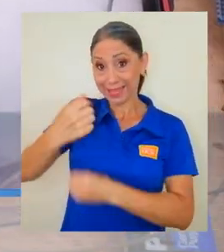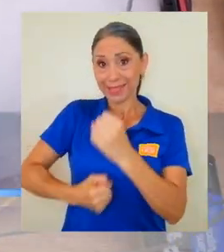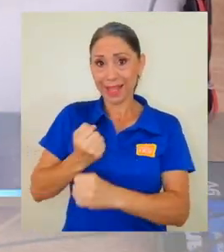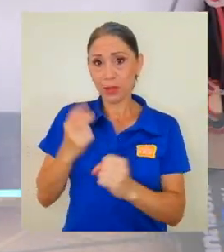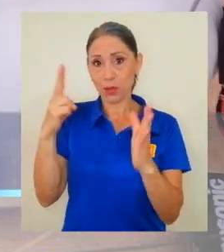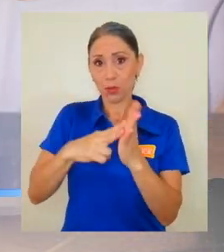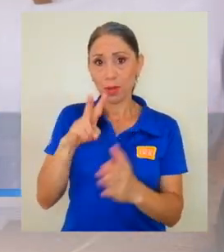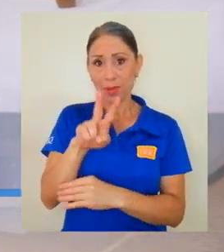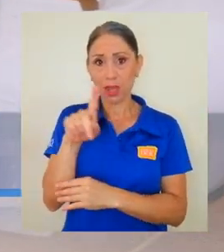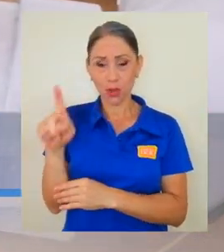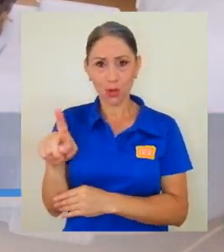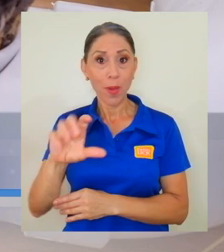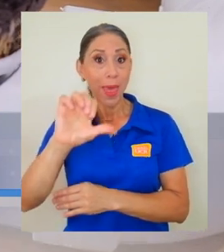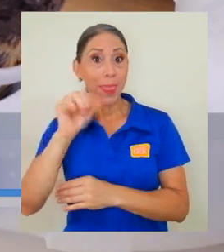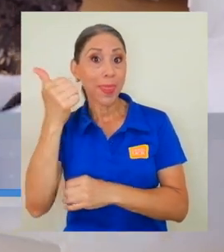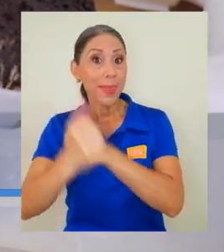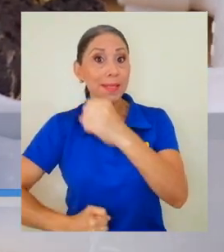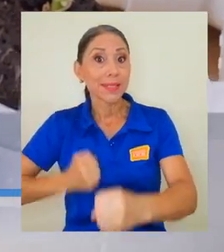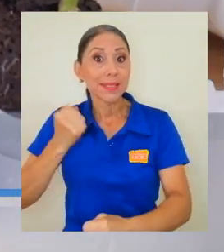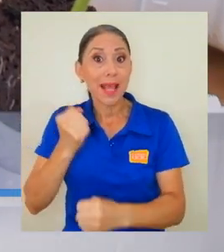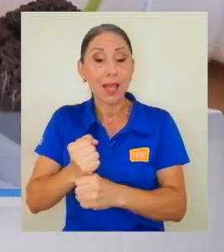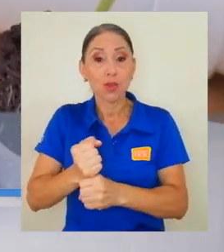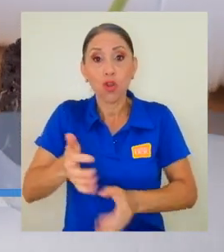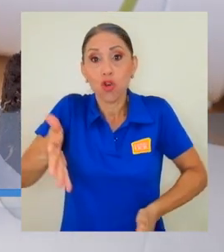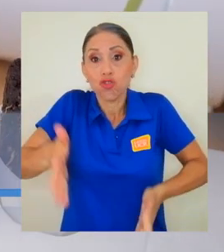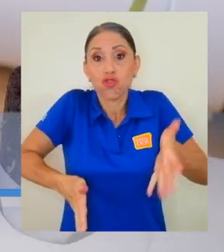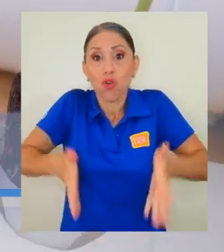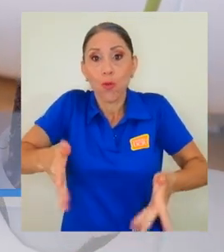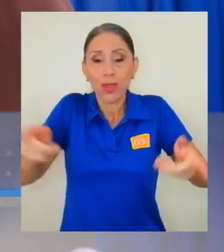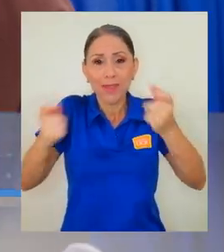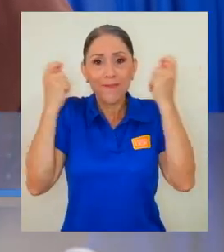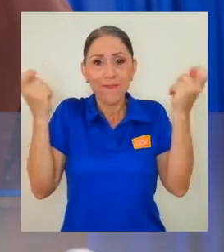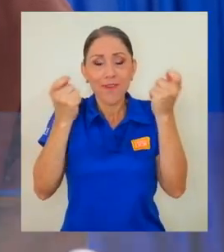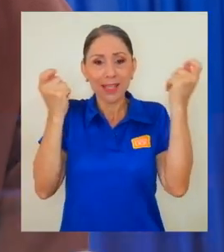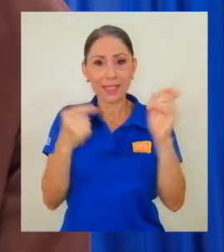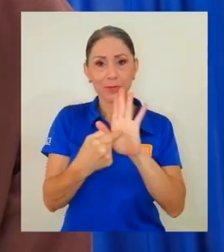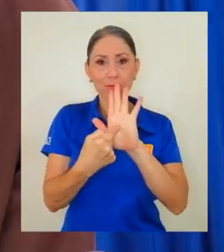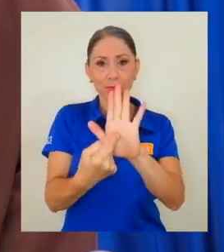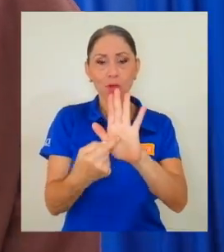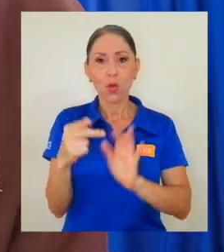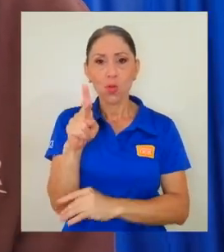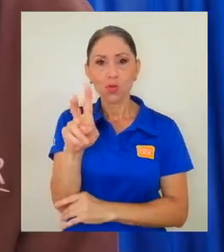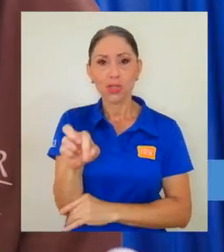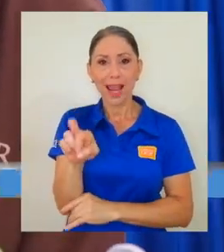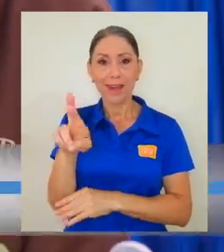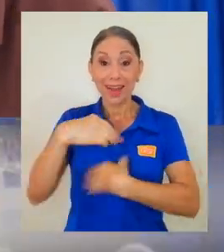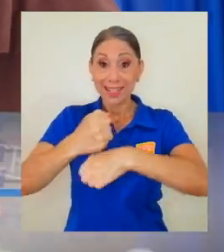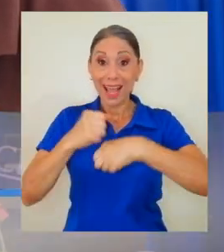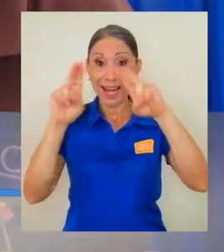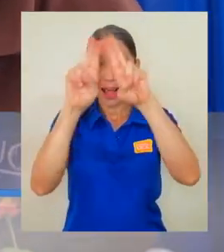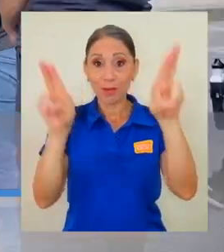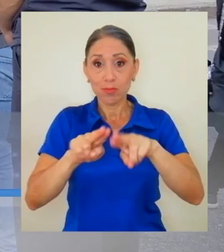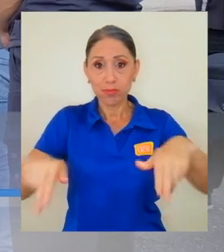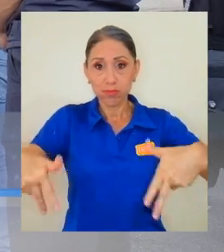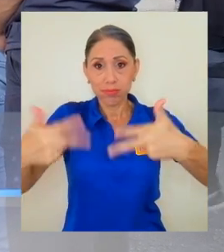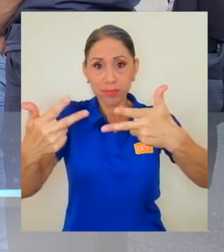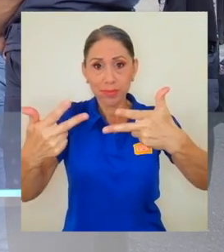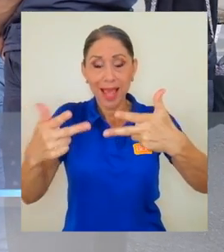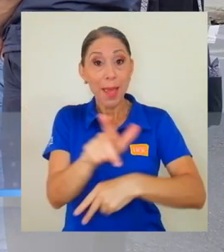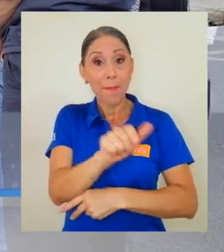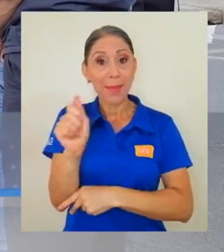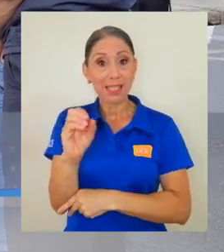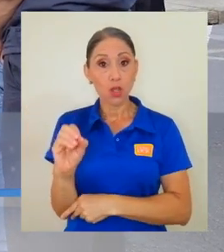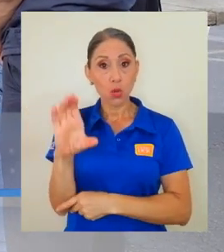Este 2021, la décima edición de RobotyFest se realizará de manera remota y en el mes de octubre. No